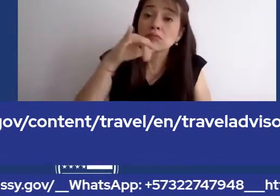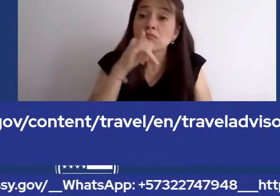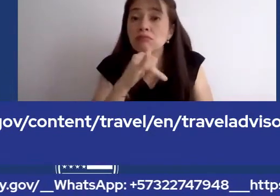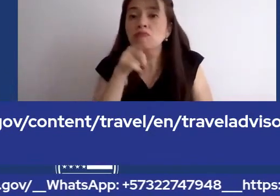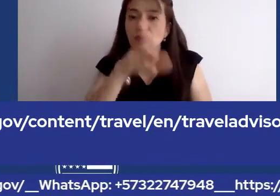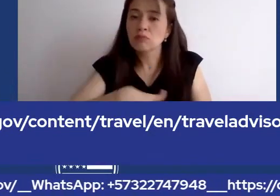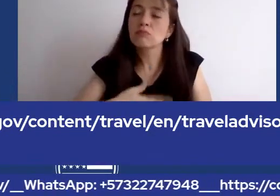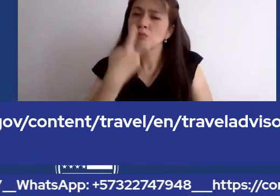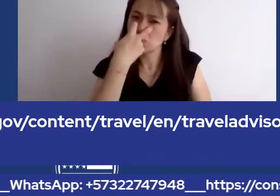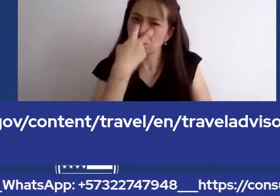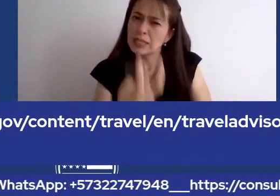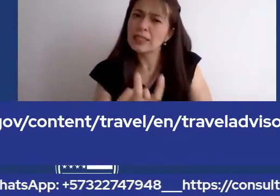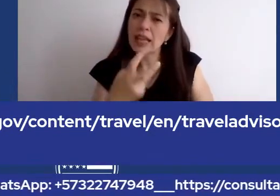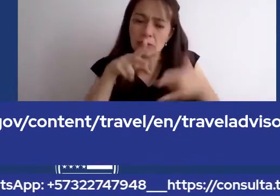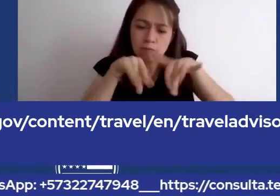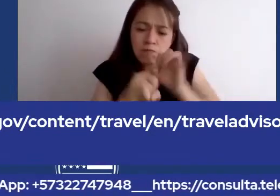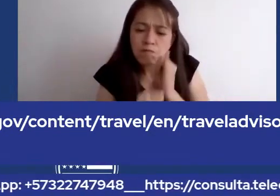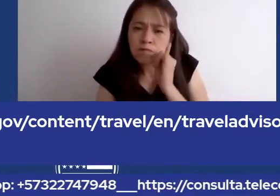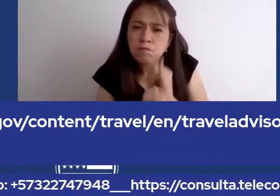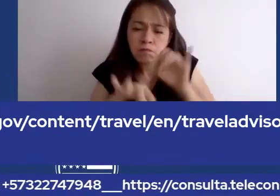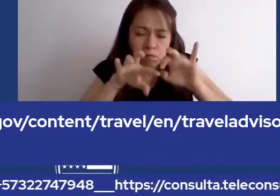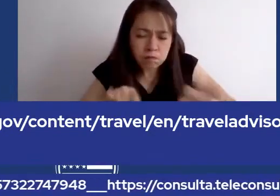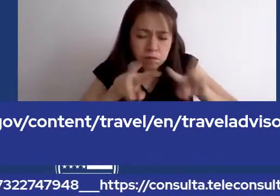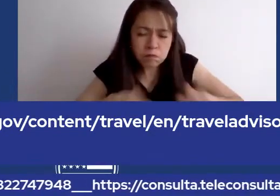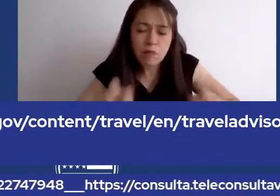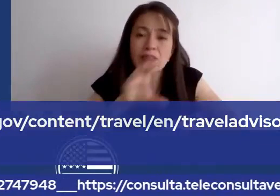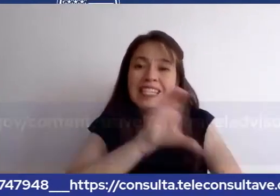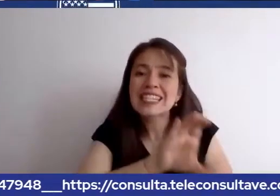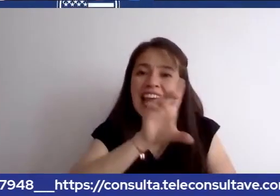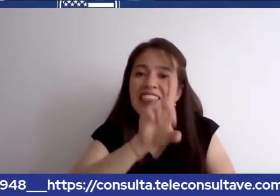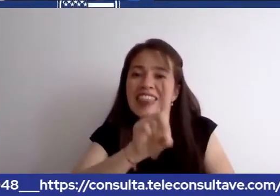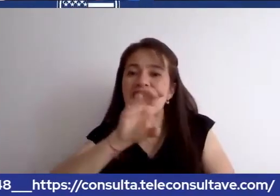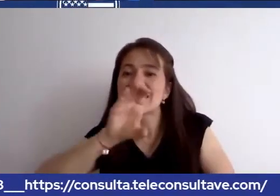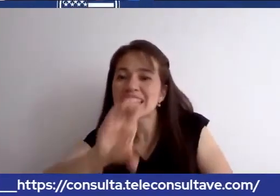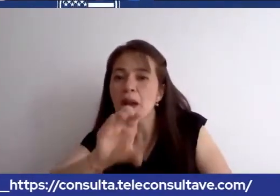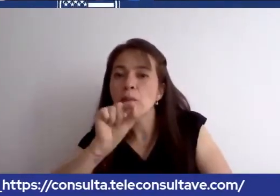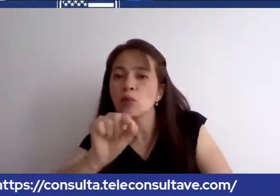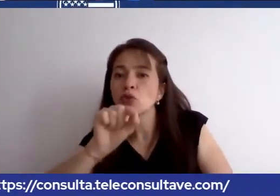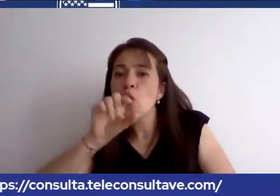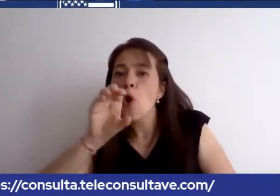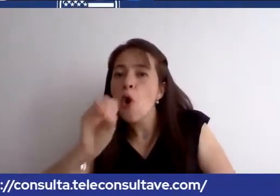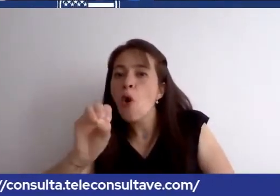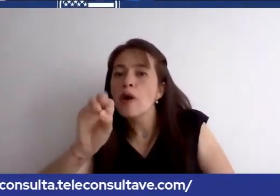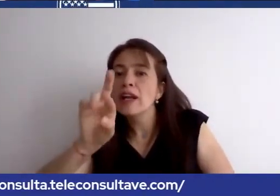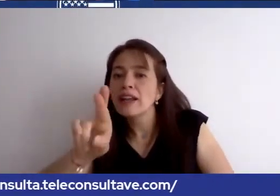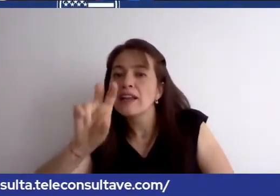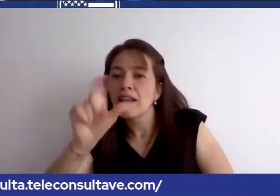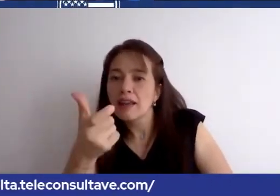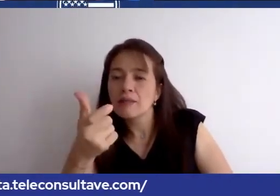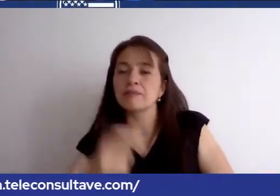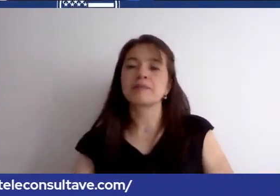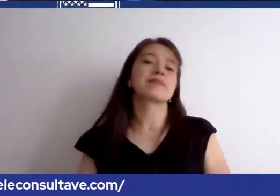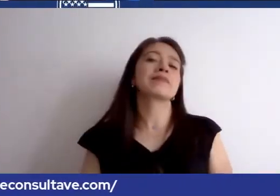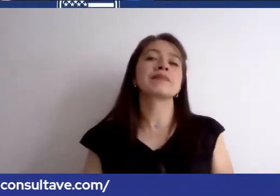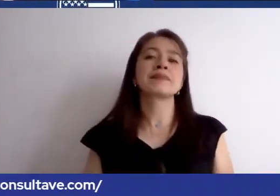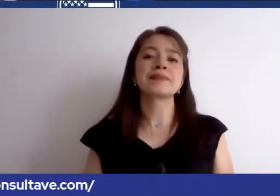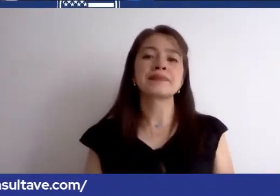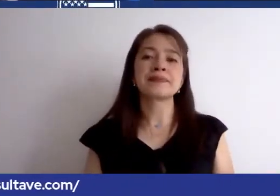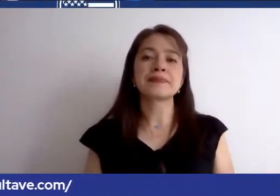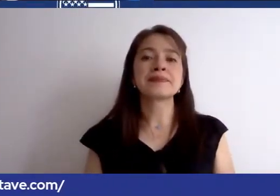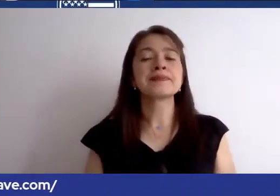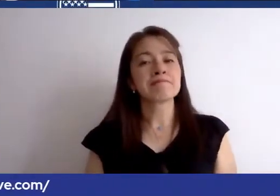sitio web del cdc es cdc punto g o v muy bien